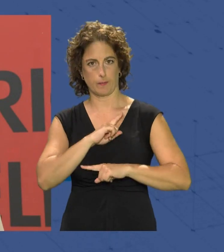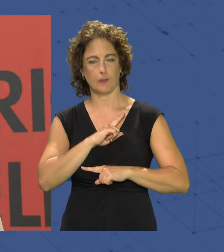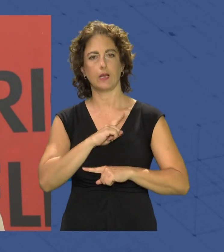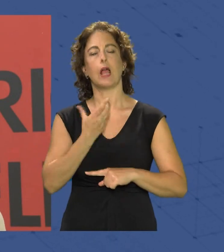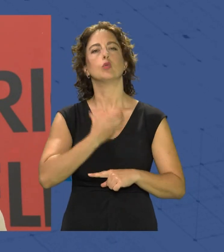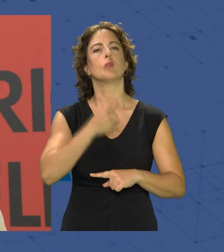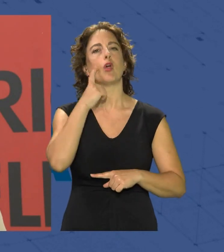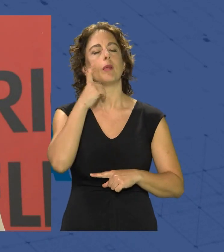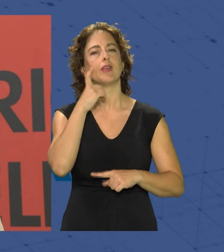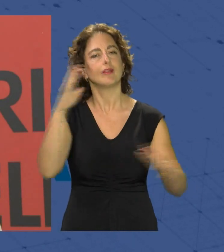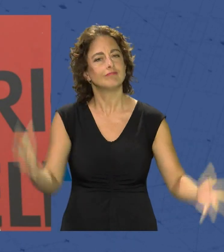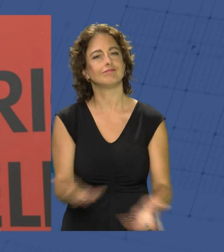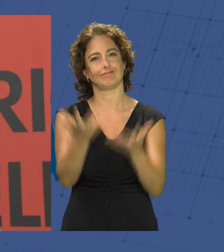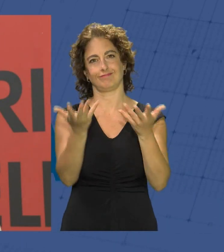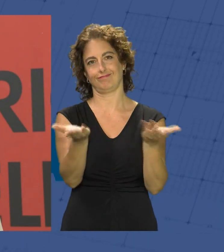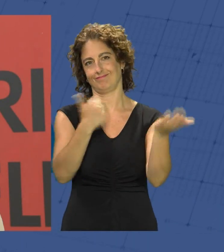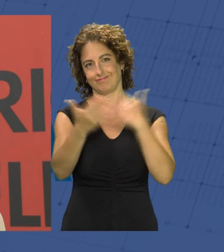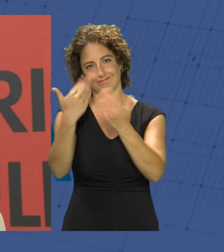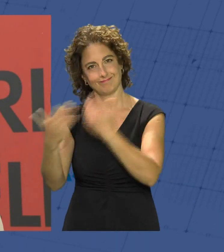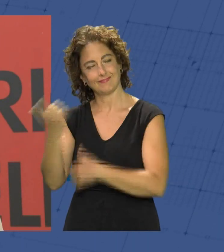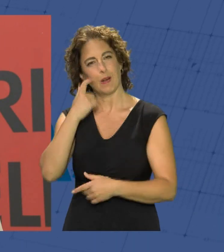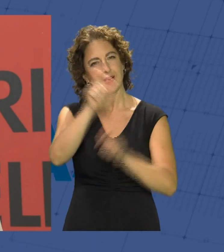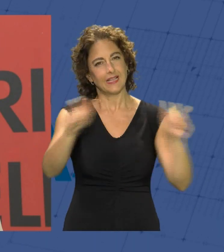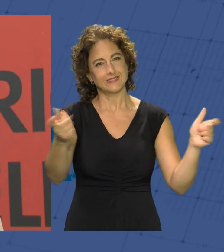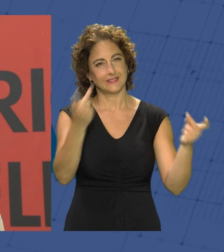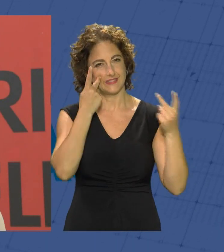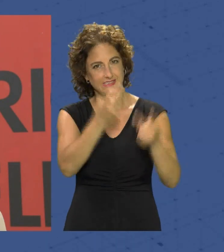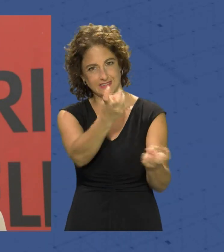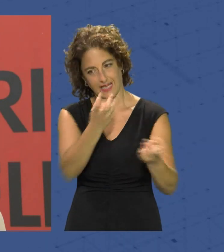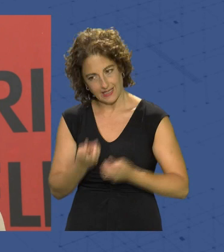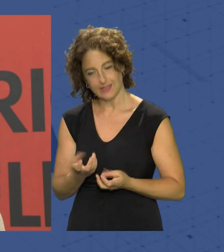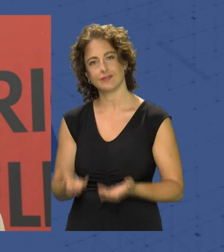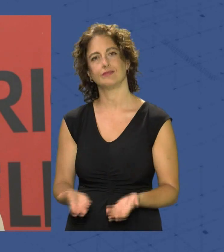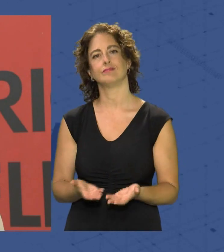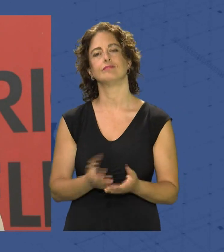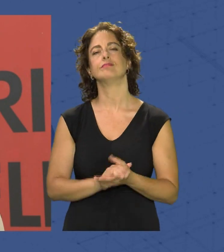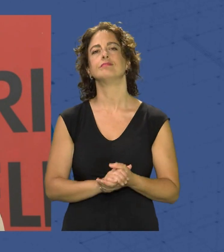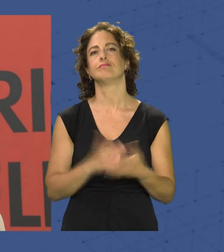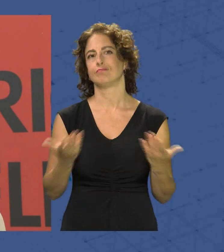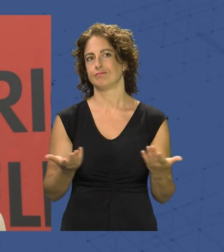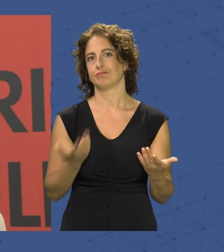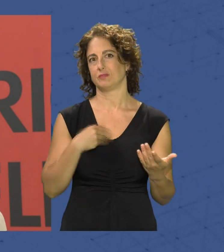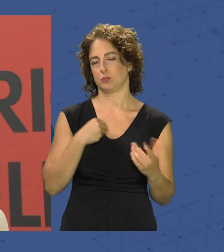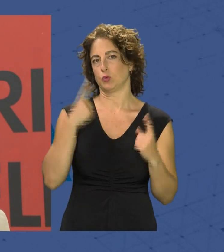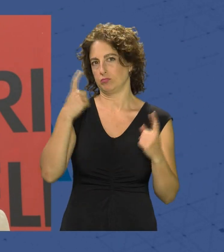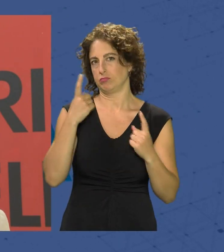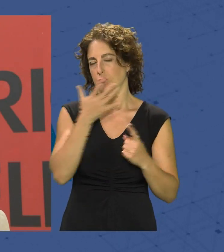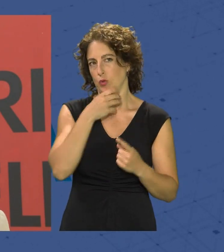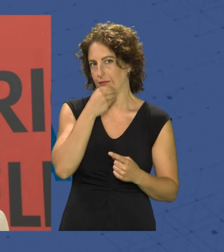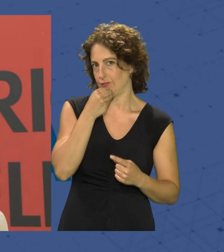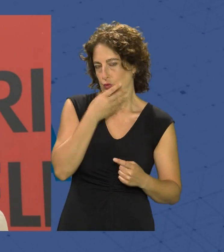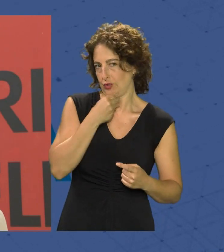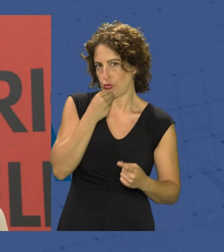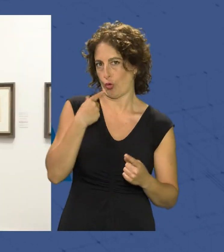Ayuntamiento de Almería animamos a todos los almerienses y visitantes a que se hagan eco de estas fantásticas obras y que se